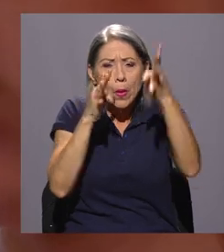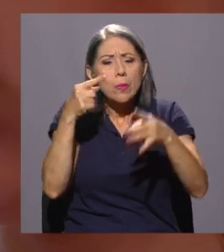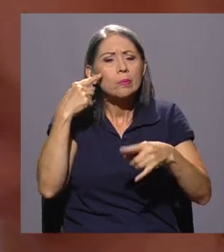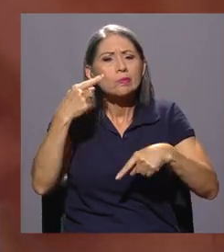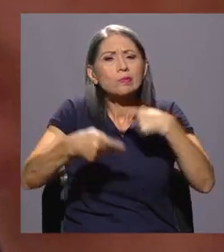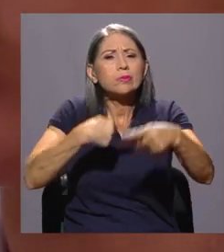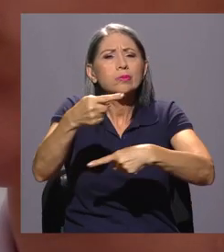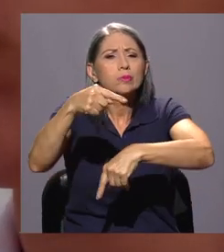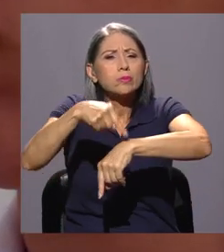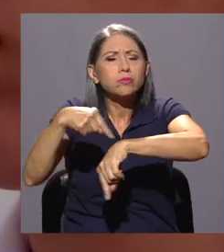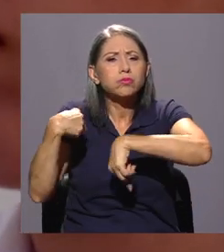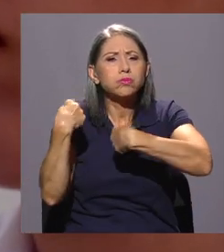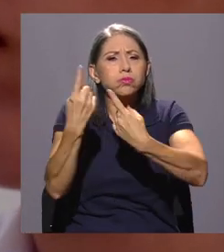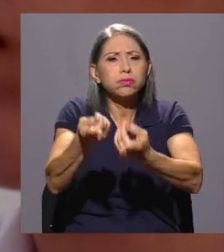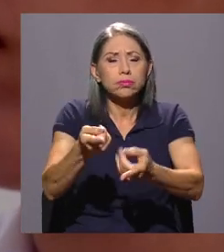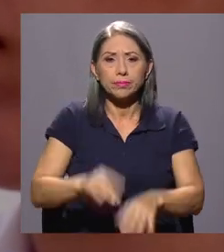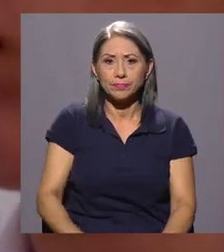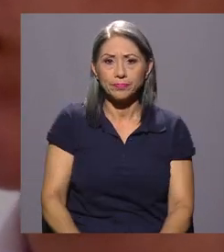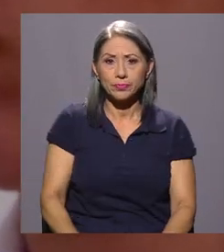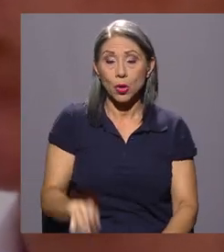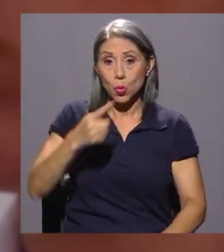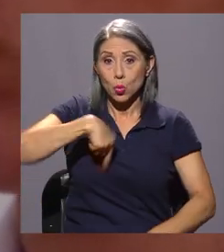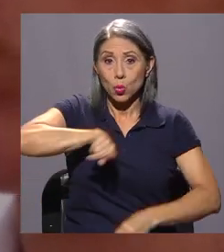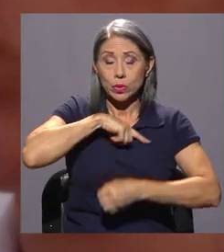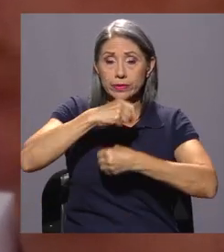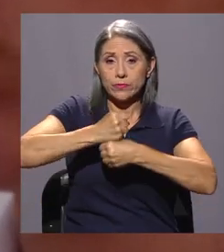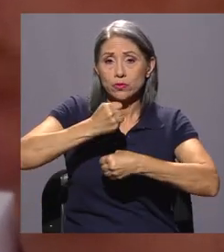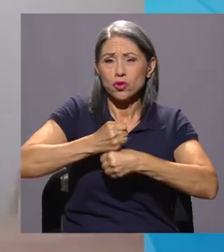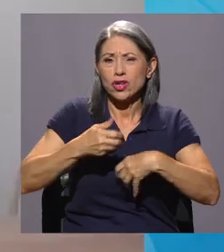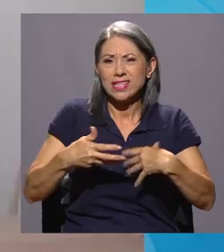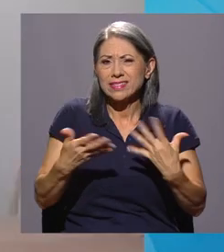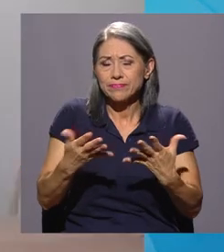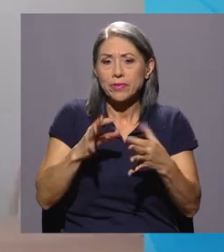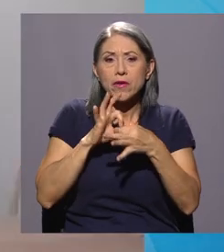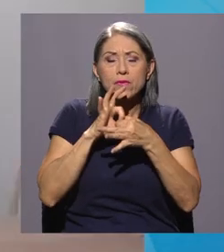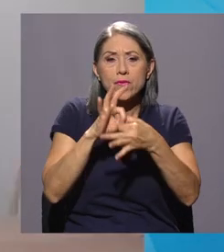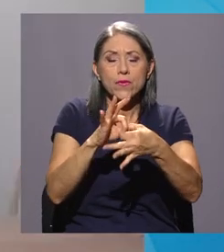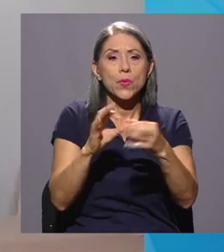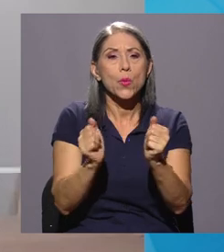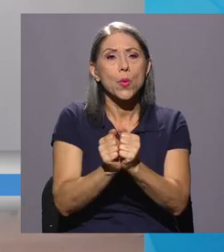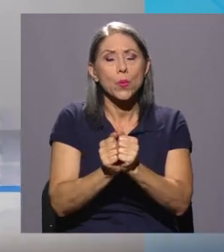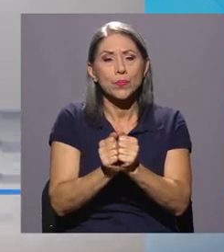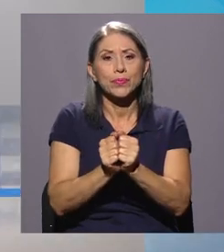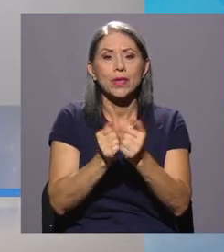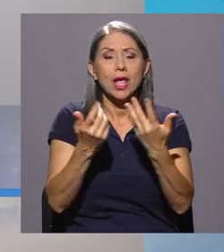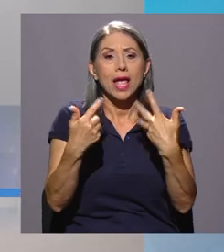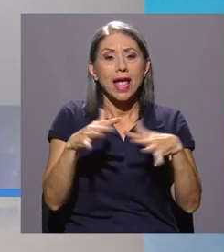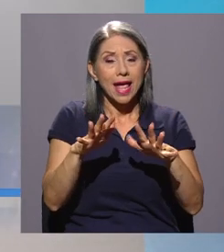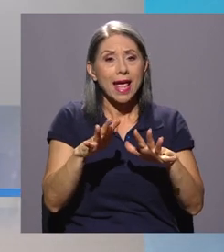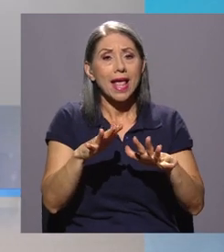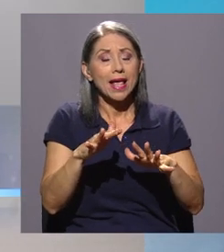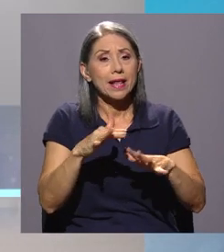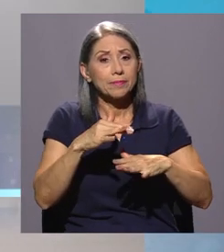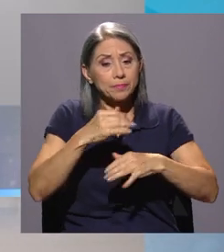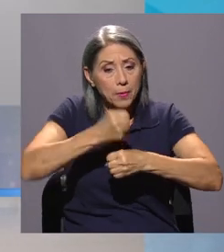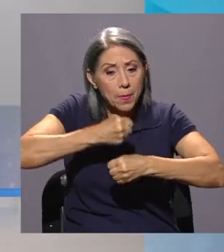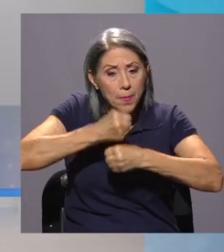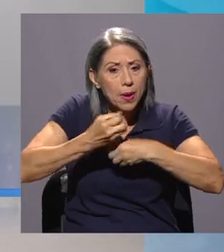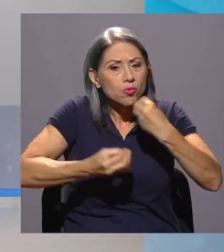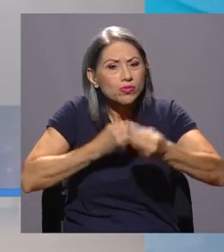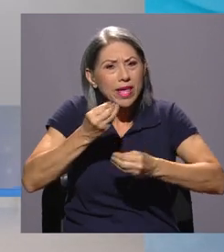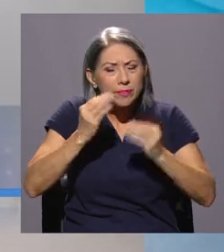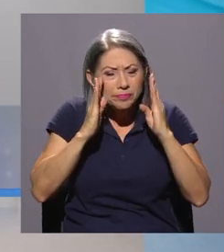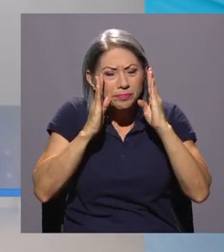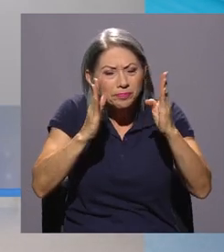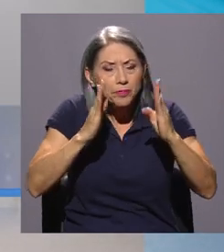visión de largo plazo. Como parte de nuestras funciones está todo lo que tiene que ver con la gestión de